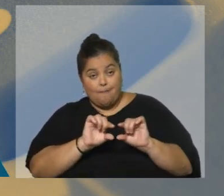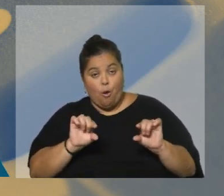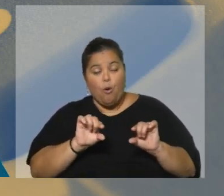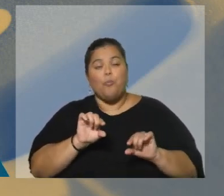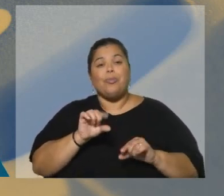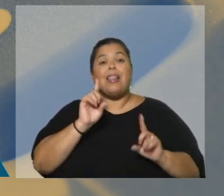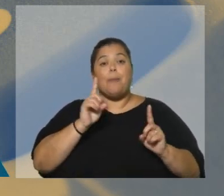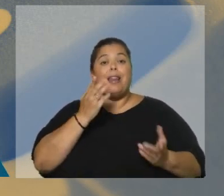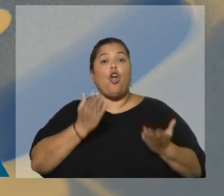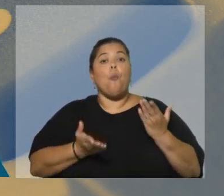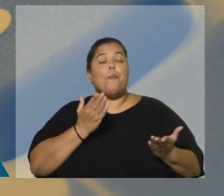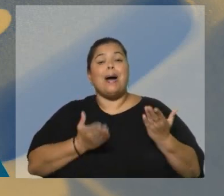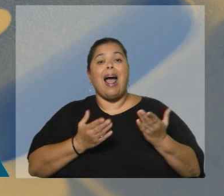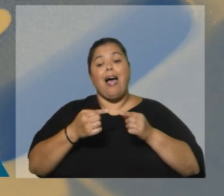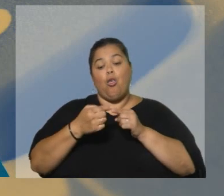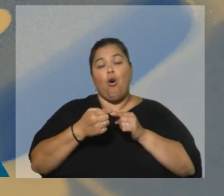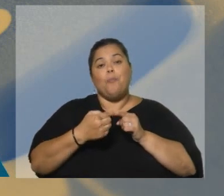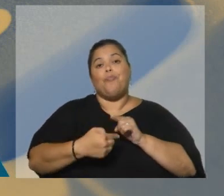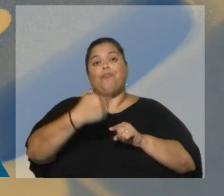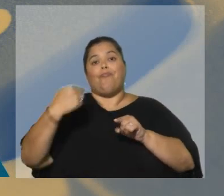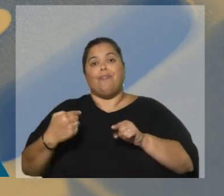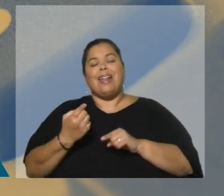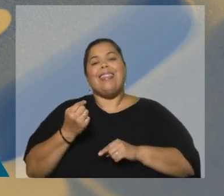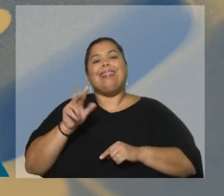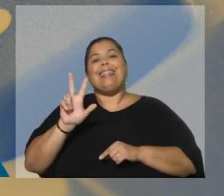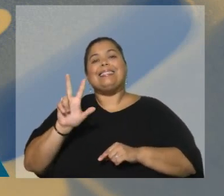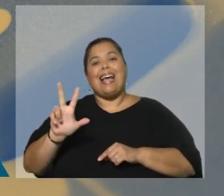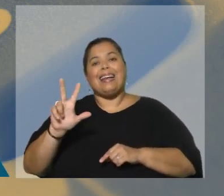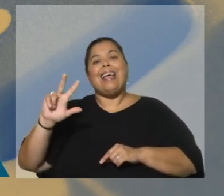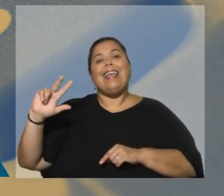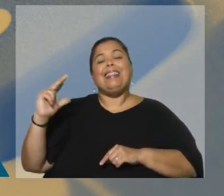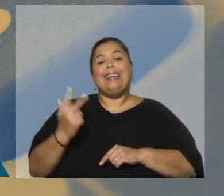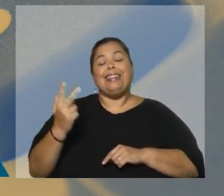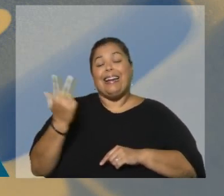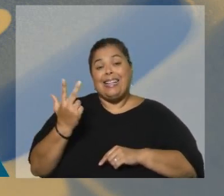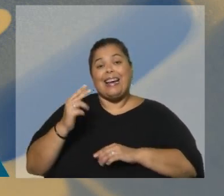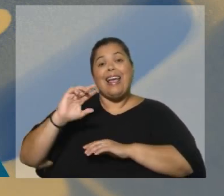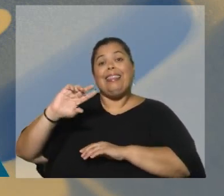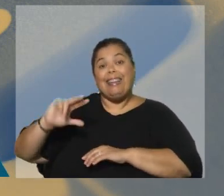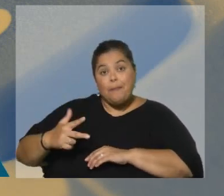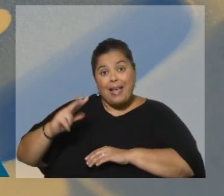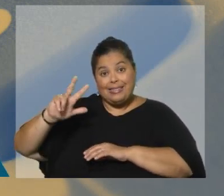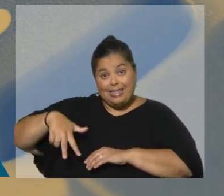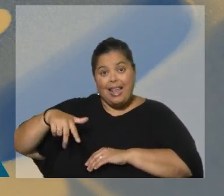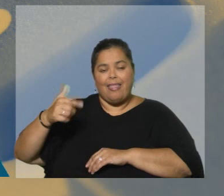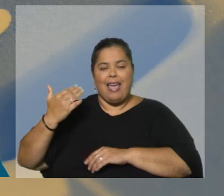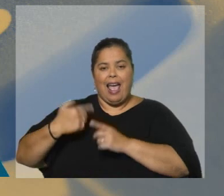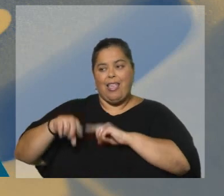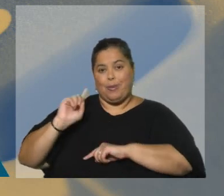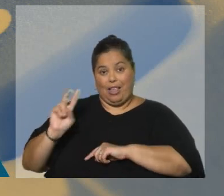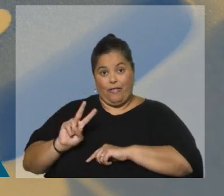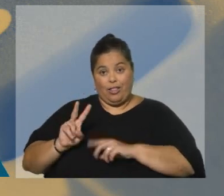inmediatamente anterior, esto es el tercer trimestre de 2022. Y en este caso, 1.3%